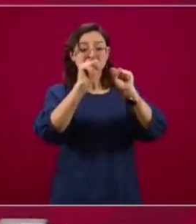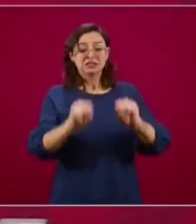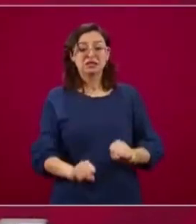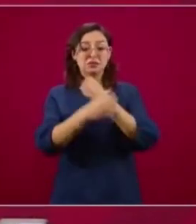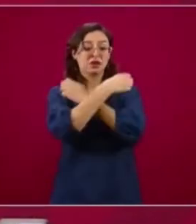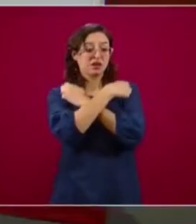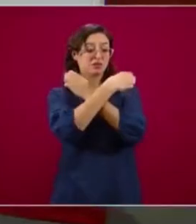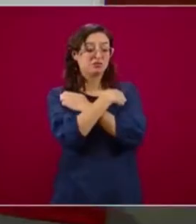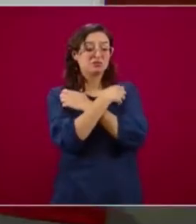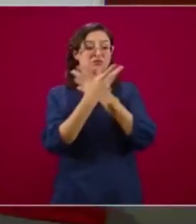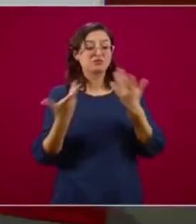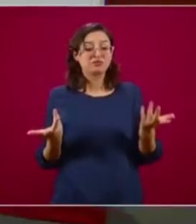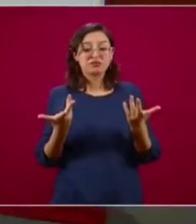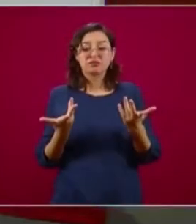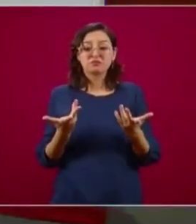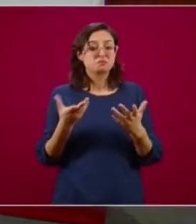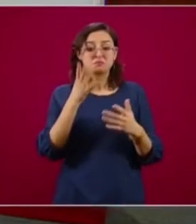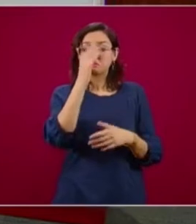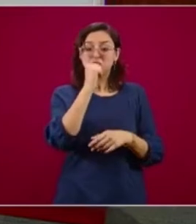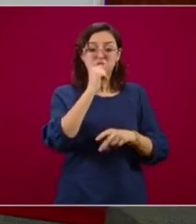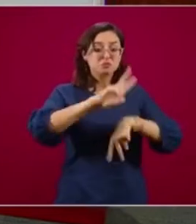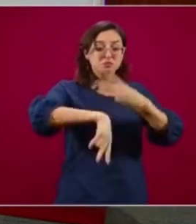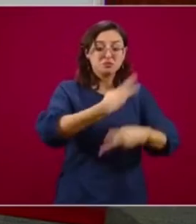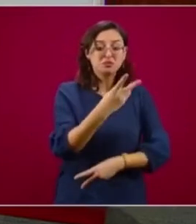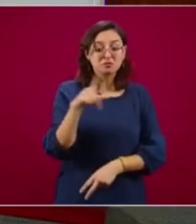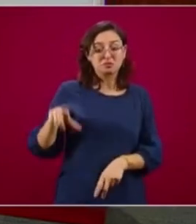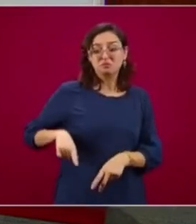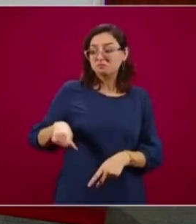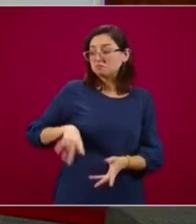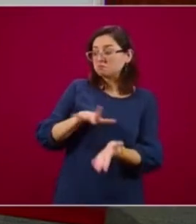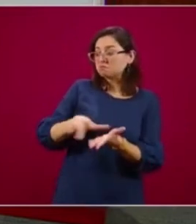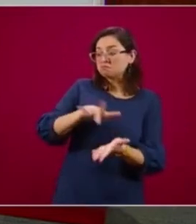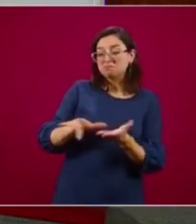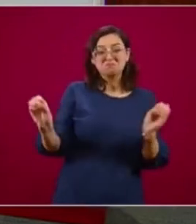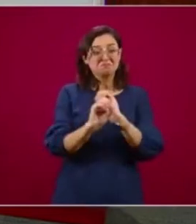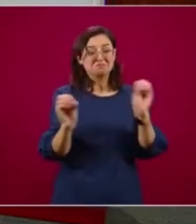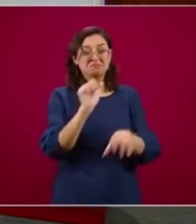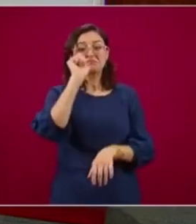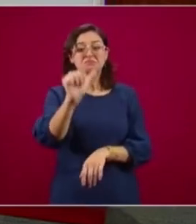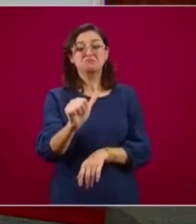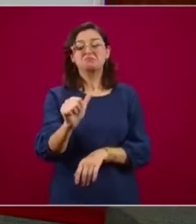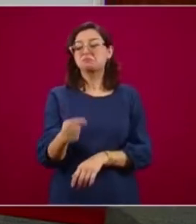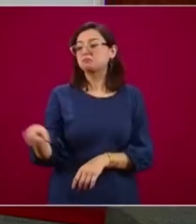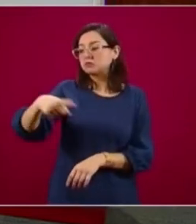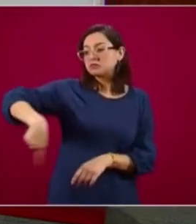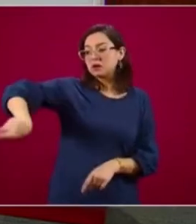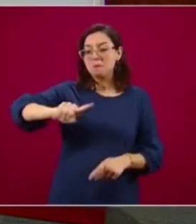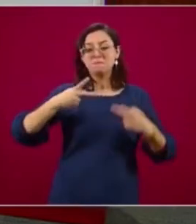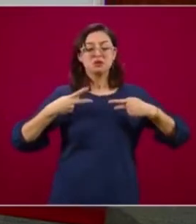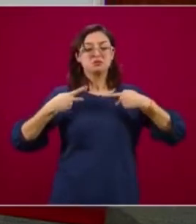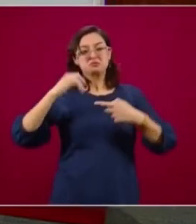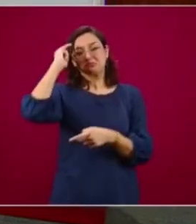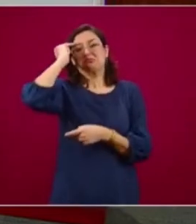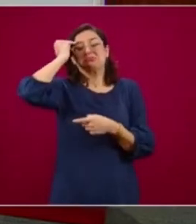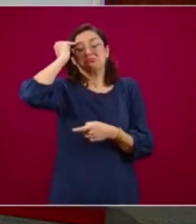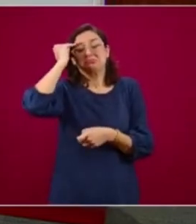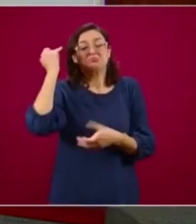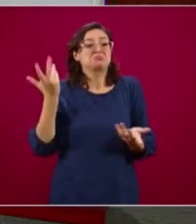población y de los apoyos del gobierno estaban prácticamente fuera de la posibilidad de